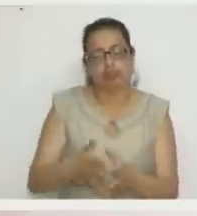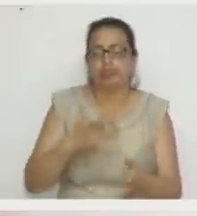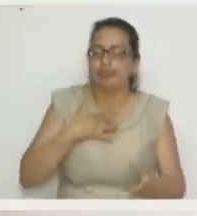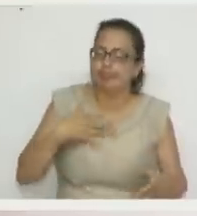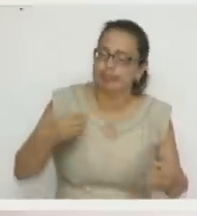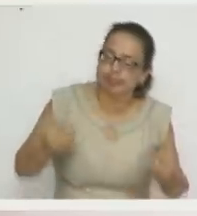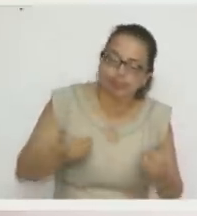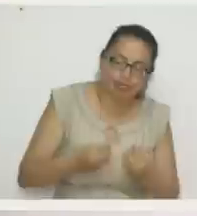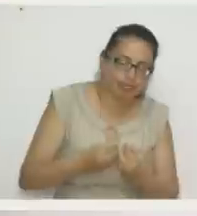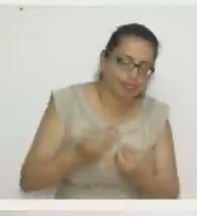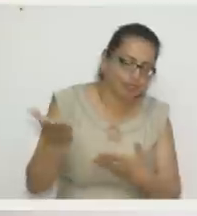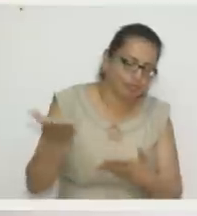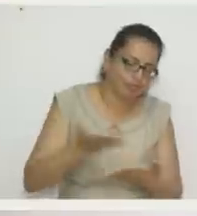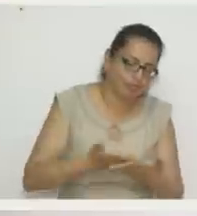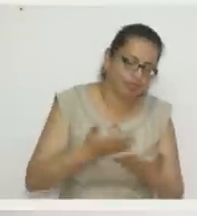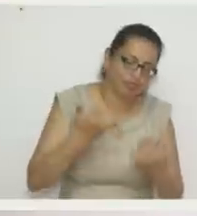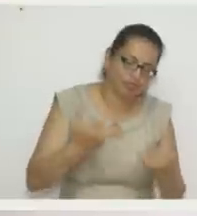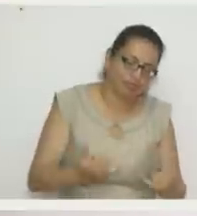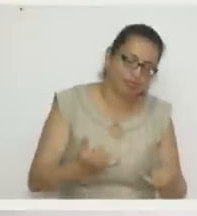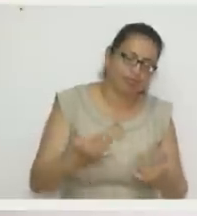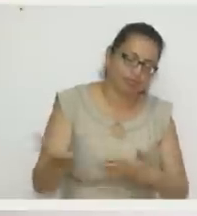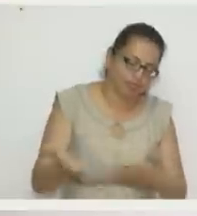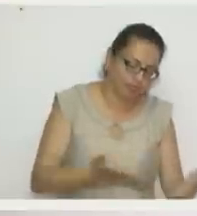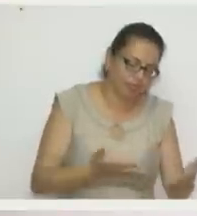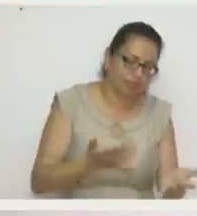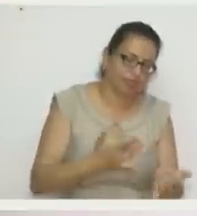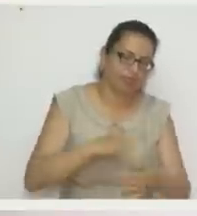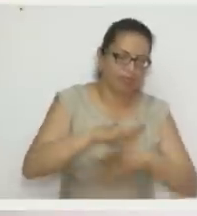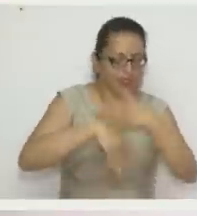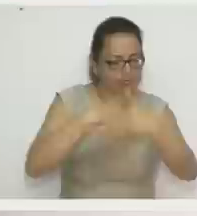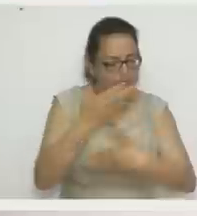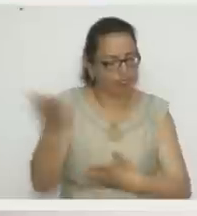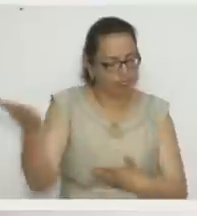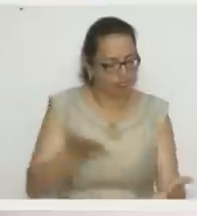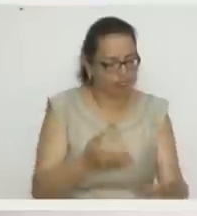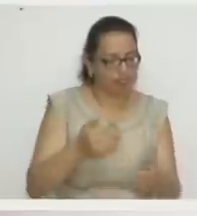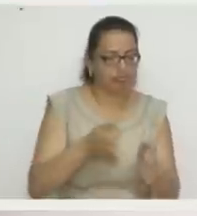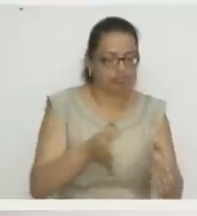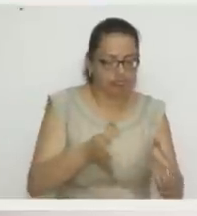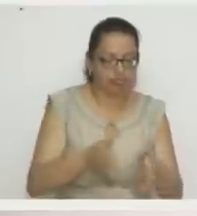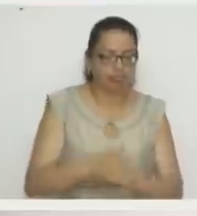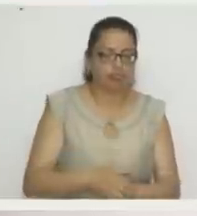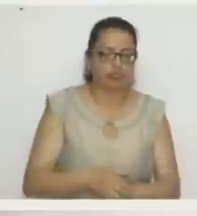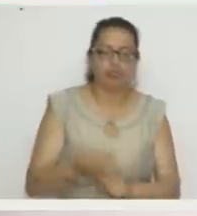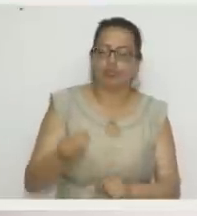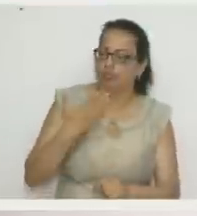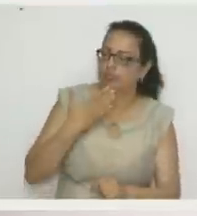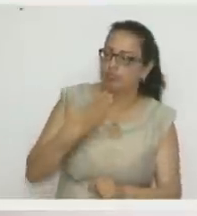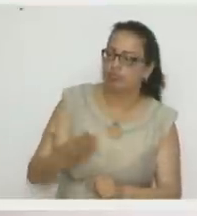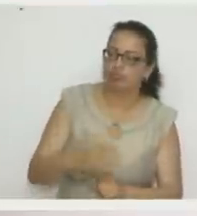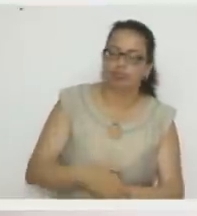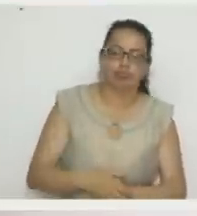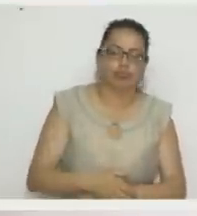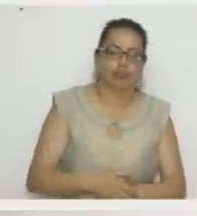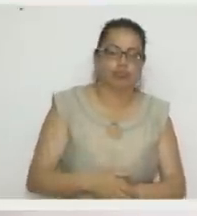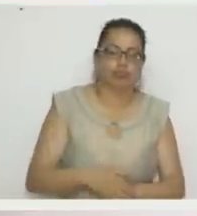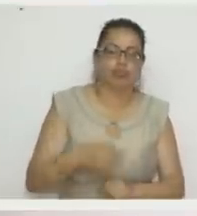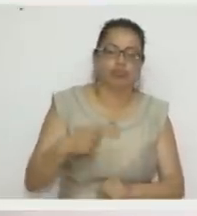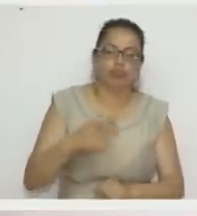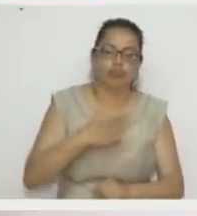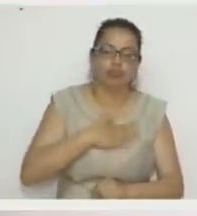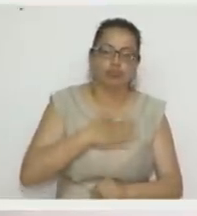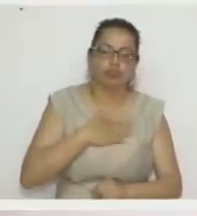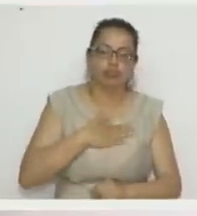encantó tenerla nuevamente. Y la espero en un próximo programa. Muchas gracias, Luzmila. Para mí es un placer estar acá.